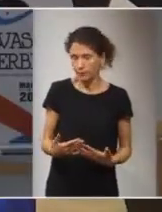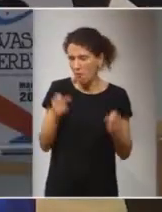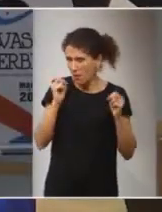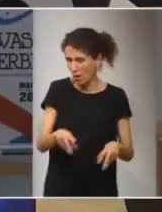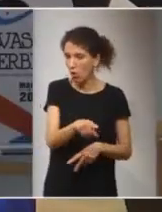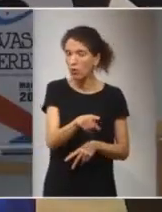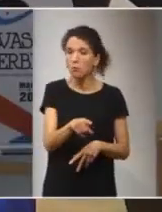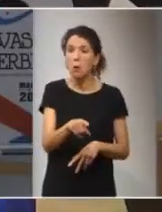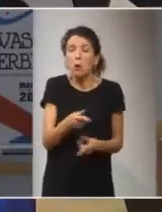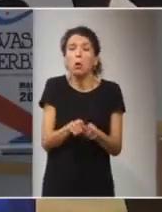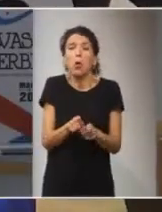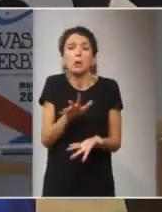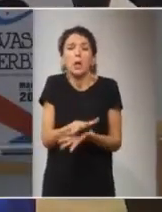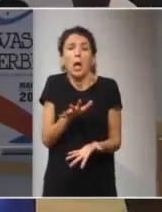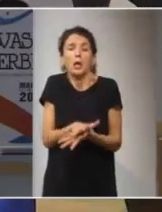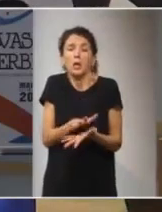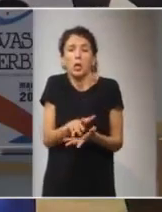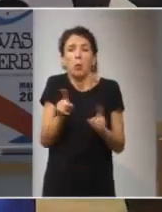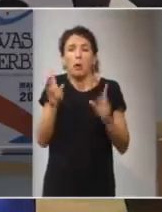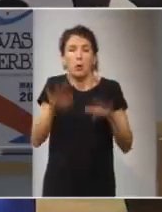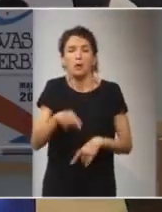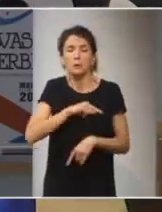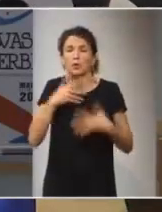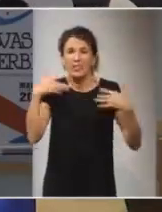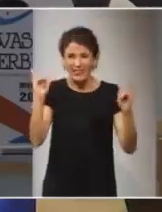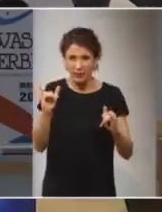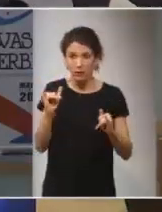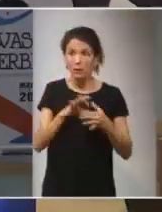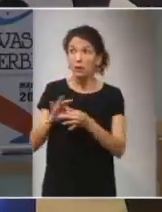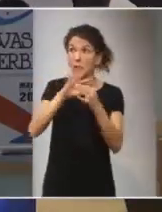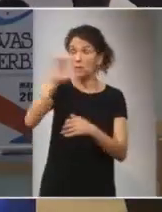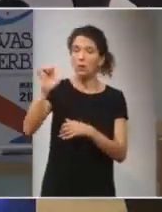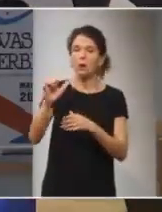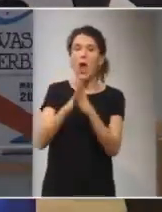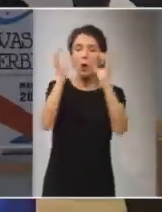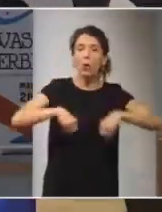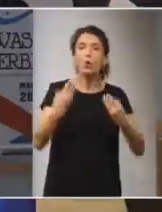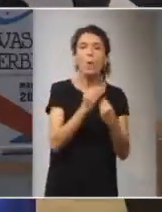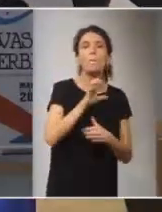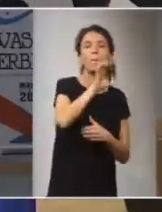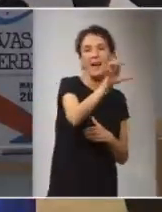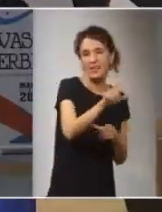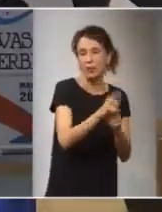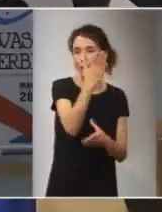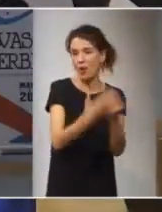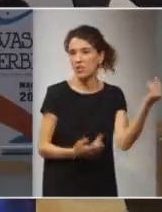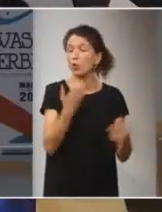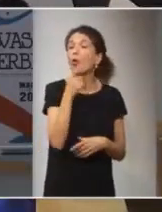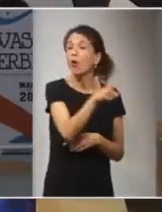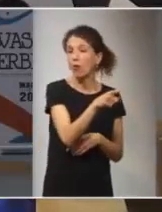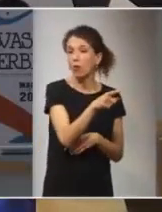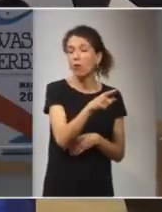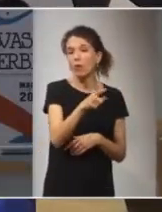estamos insensibles y la Unión Europea establece acuerdos con un país o con un estado fallido como es